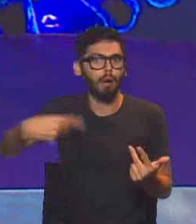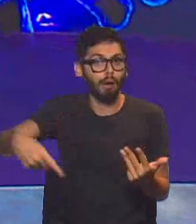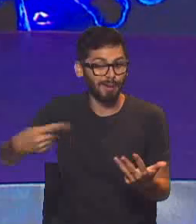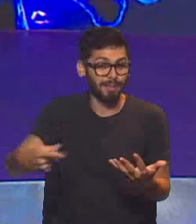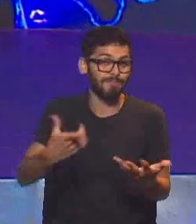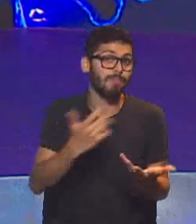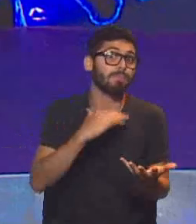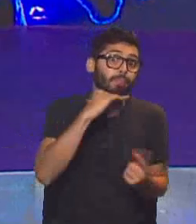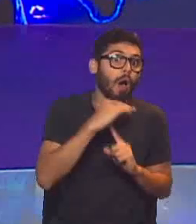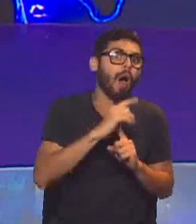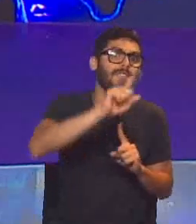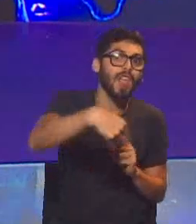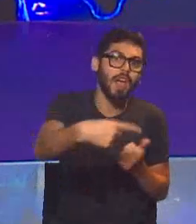surgen de esa situación. Le agradecemos, doctor. doctor.